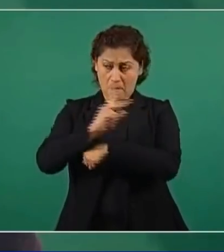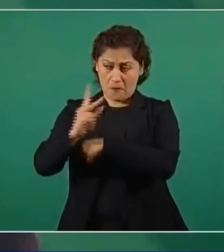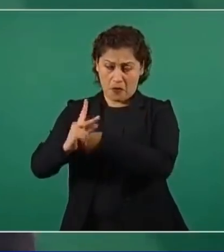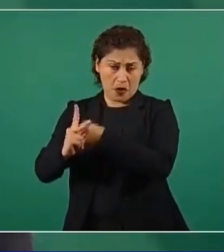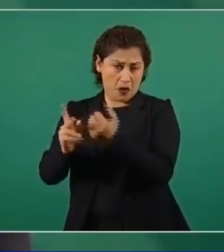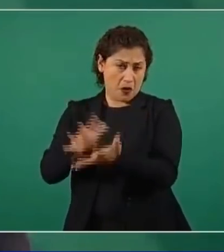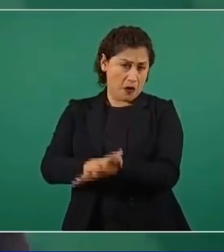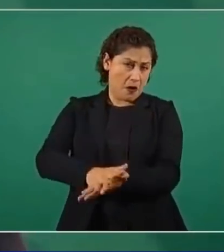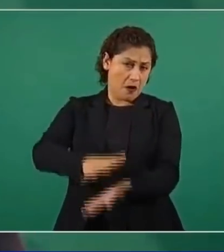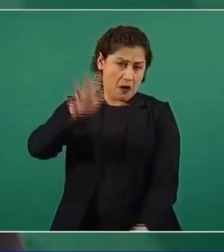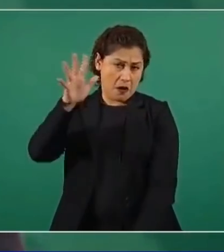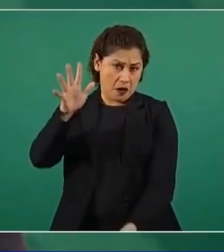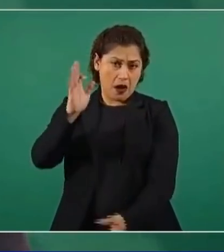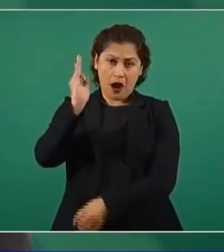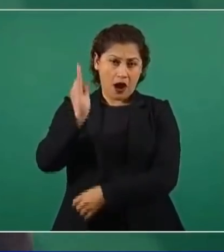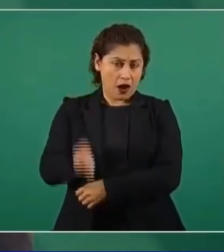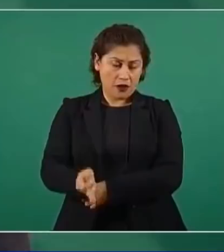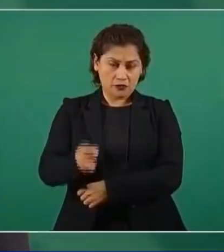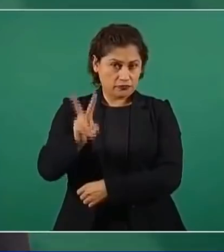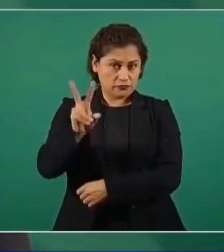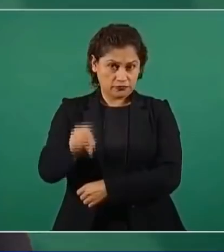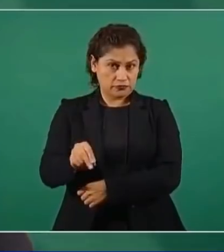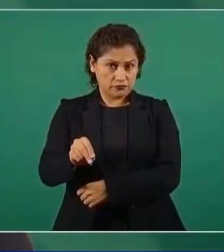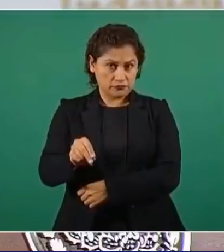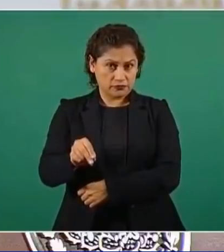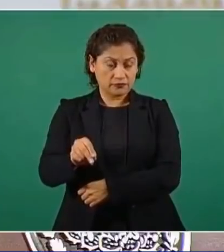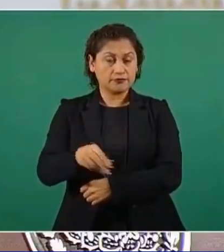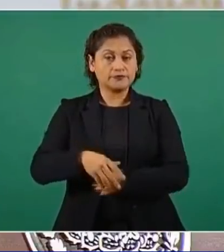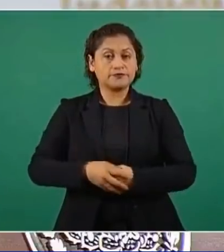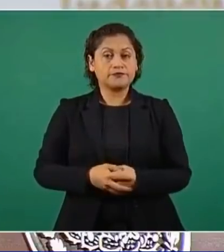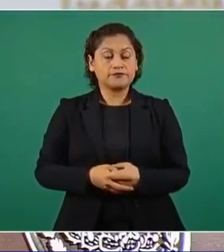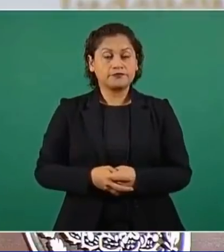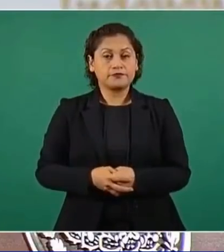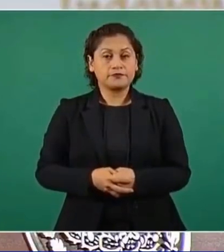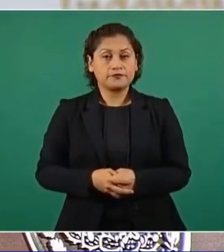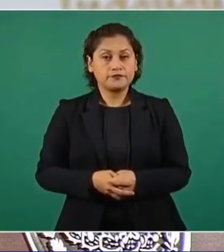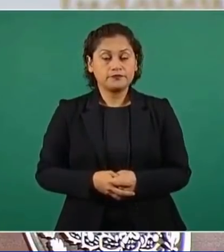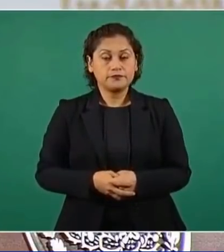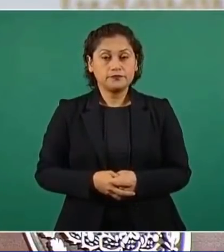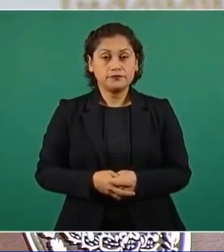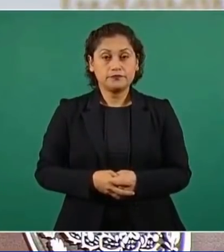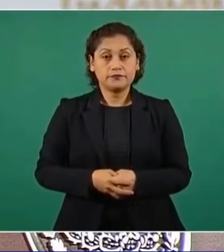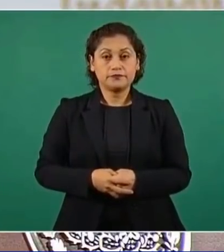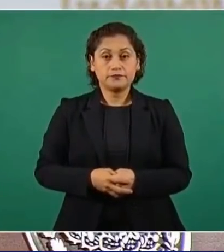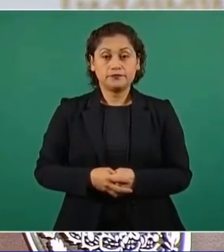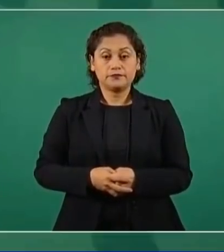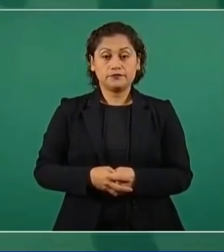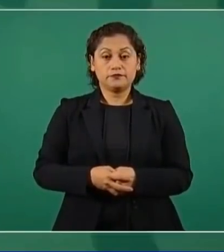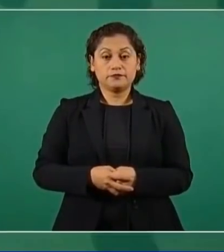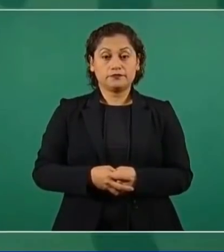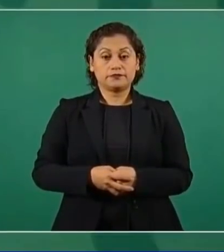mayoría muy